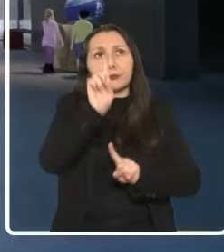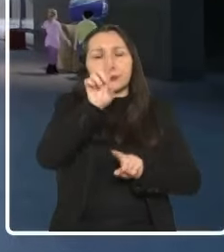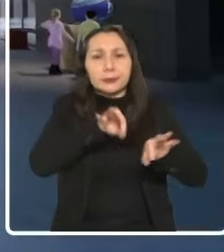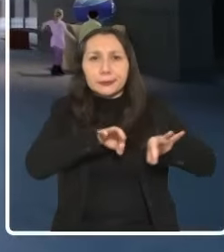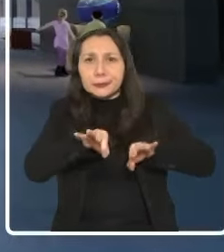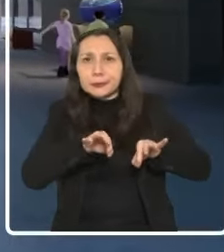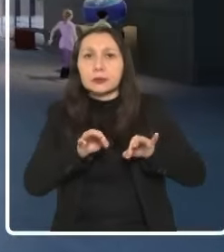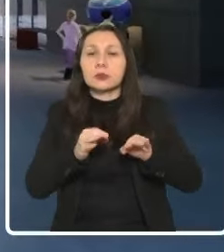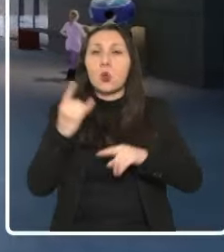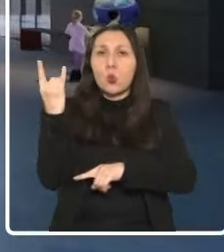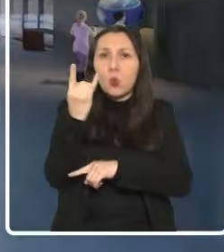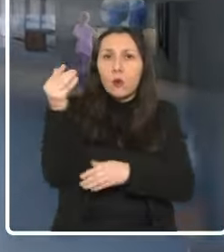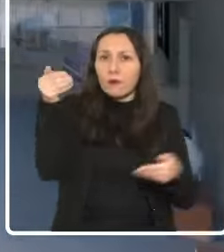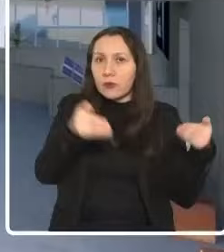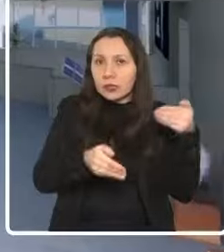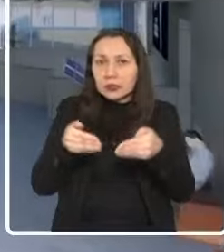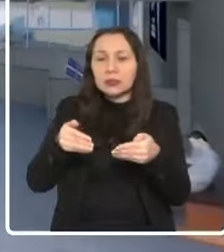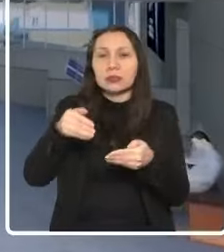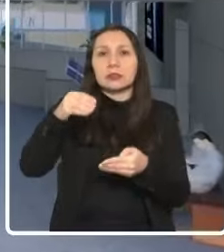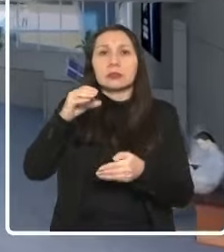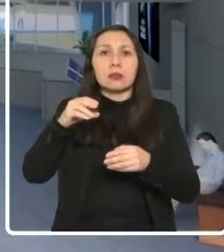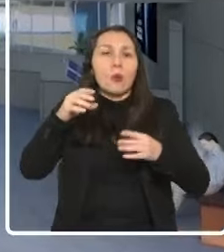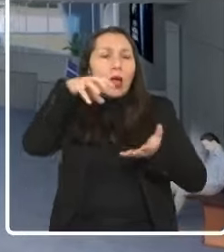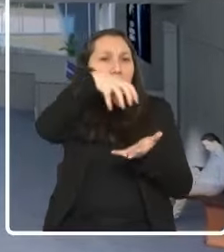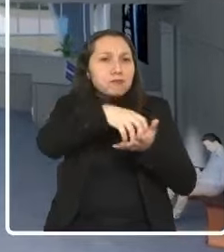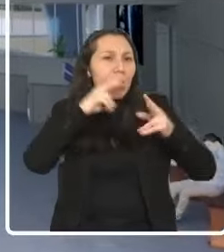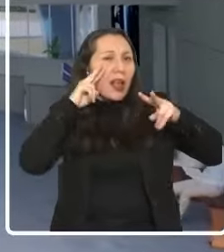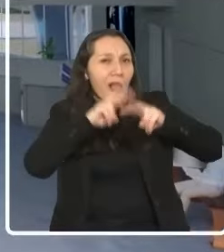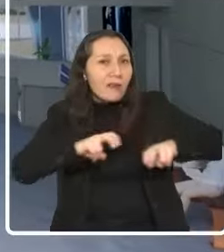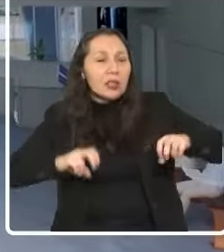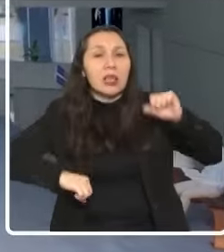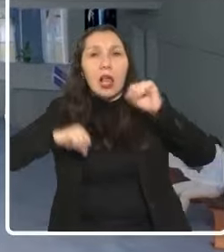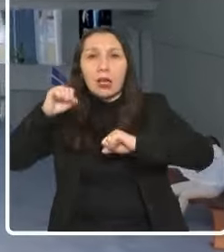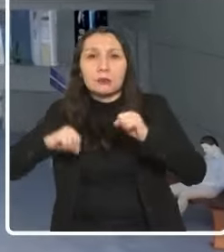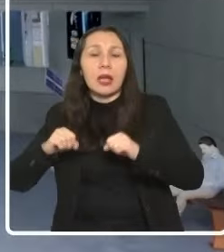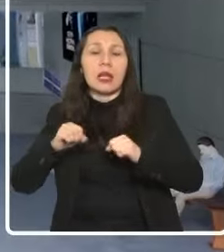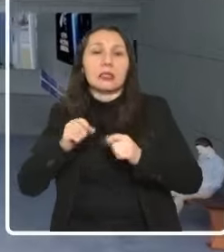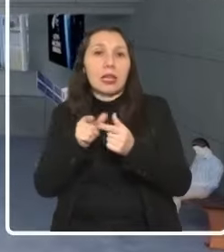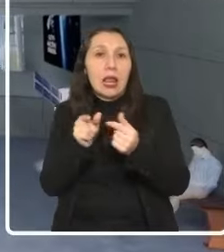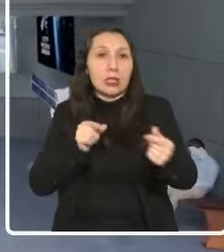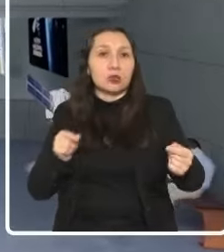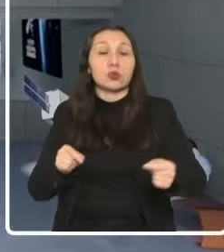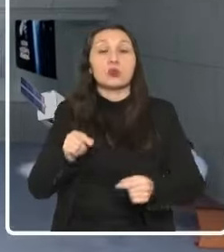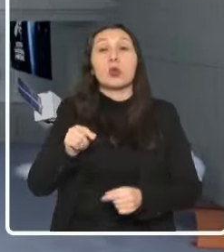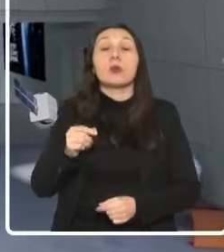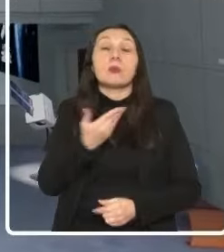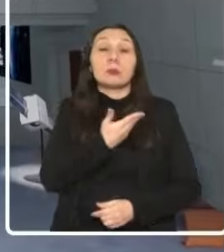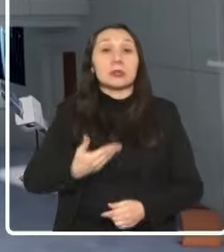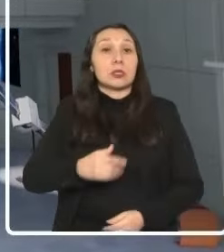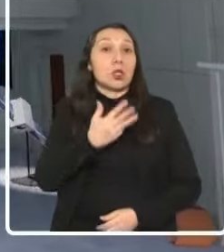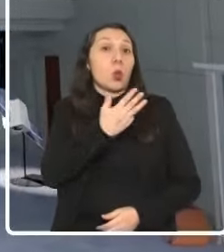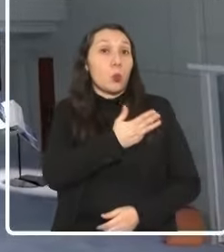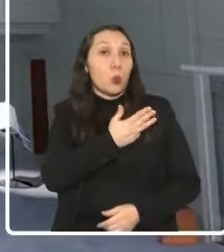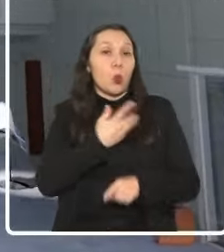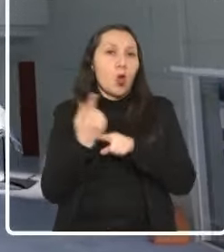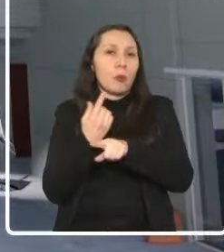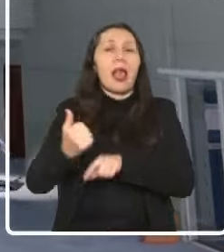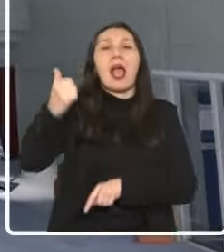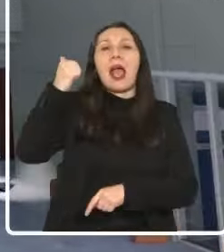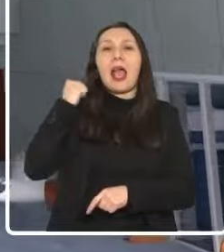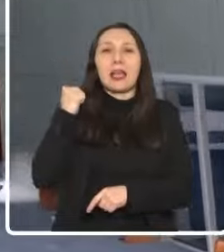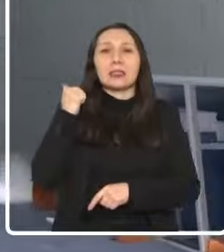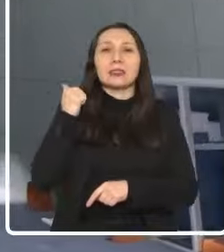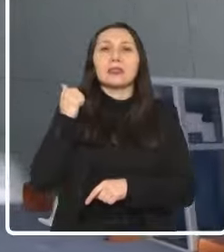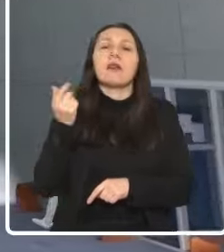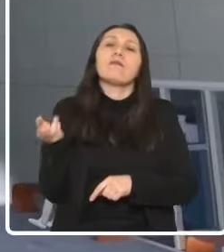Será un lugar para las universidades, para los centros de investigación, para las industrias nacionales. Con Lula conversábamos ayer sobre el desafío de